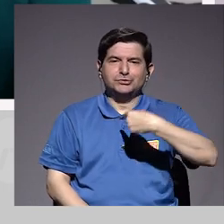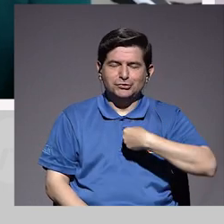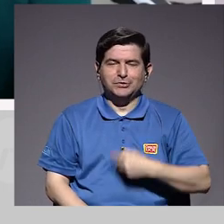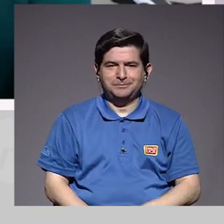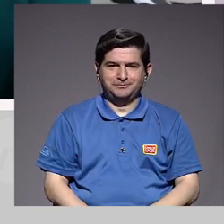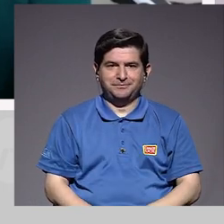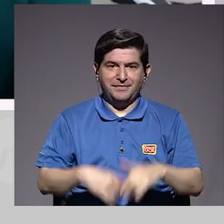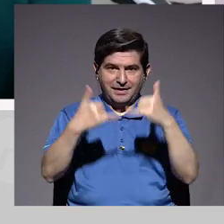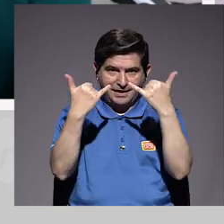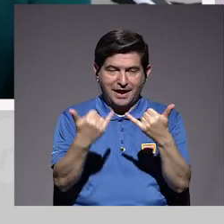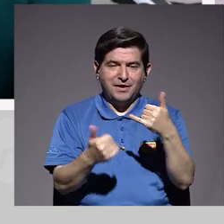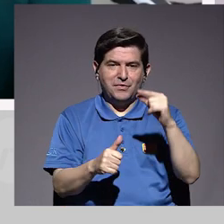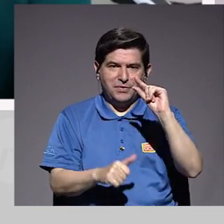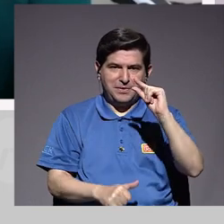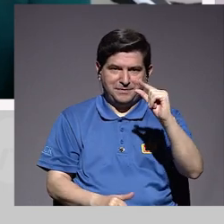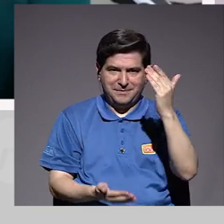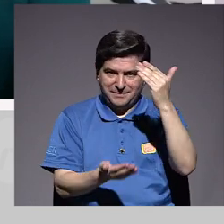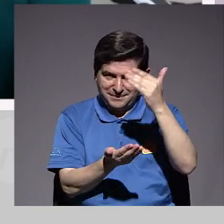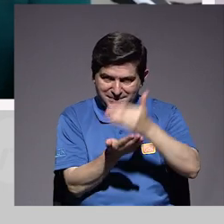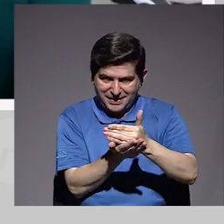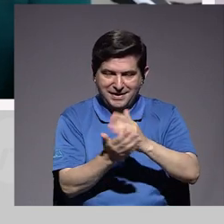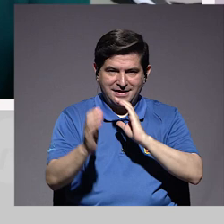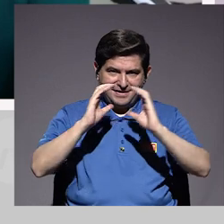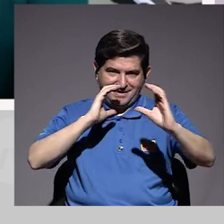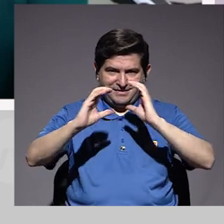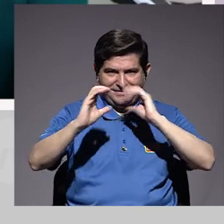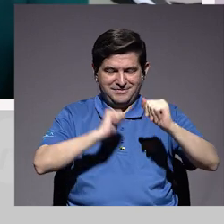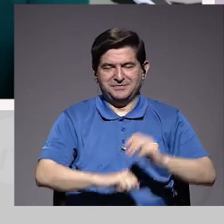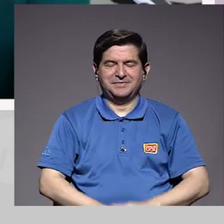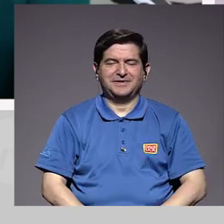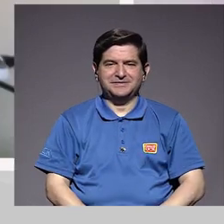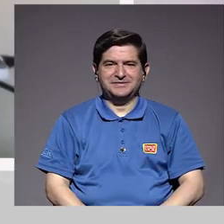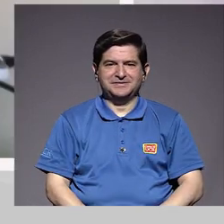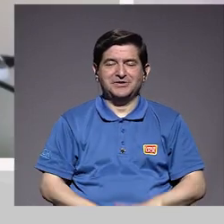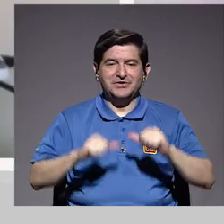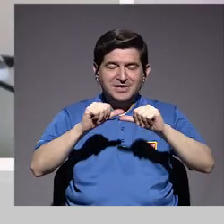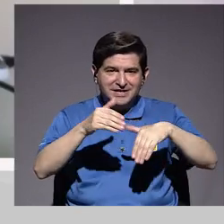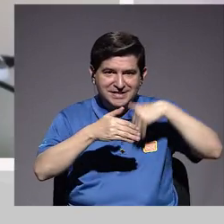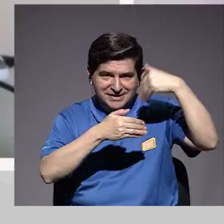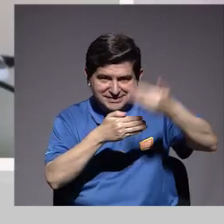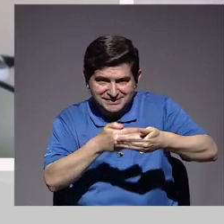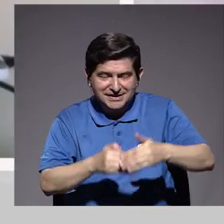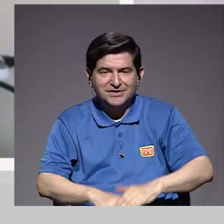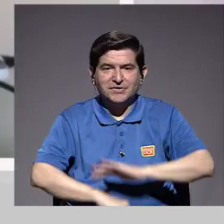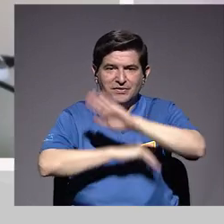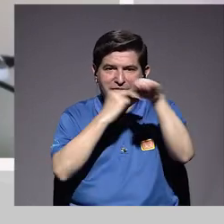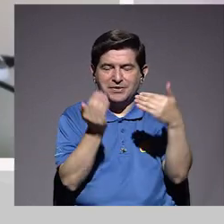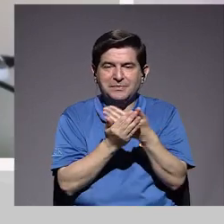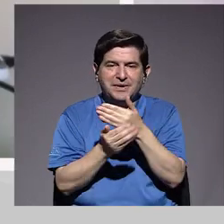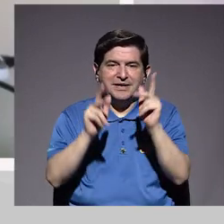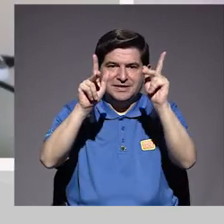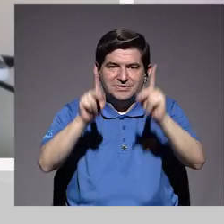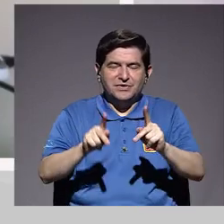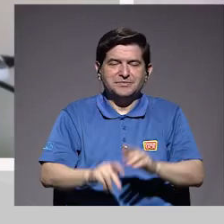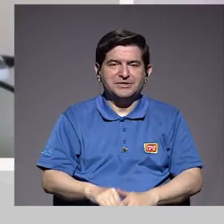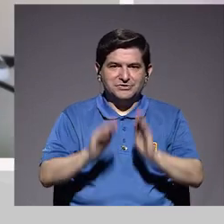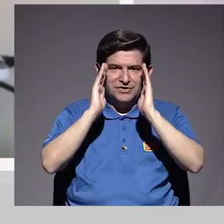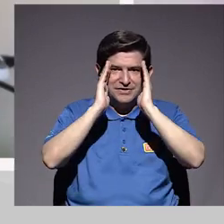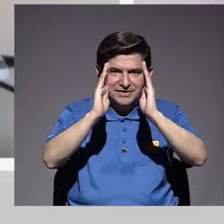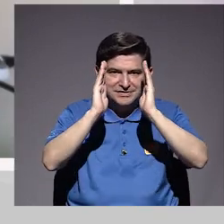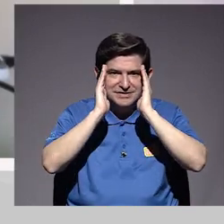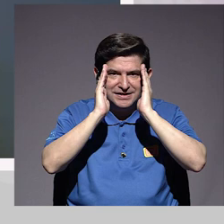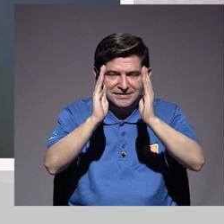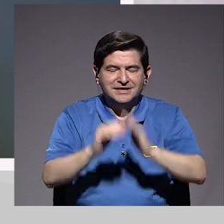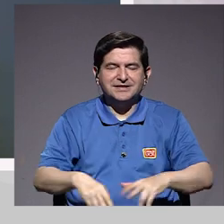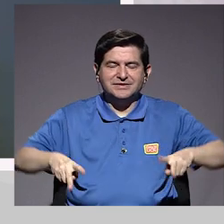pequeña pausa en esta conversación. Entonces, ya casi regresamos a todos y todas los que nos ven y nos escuchan en Vivir